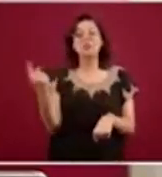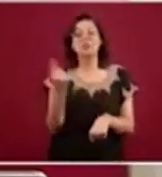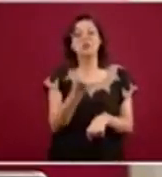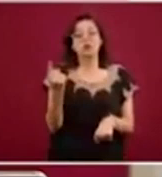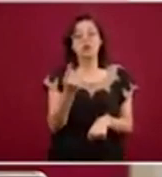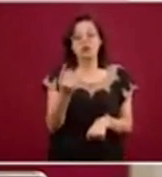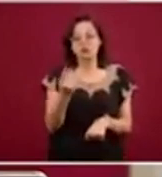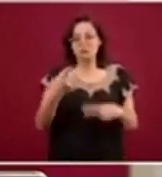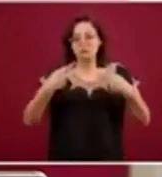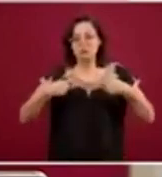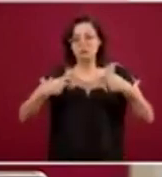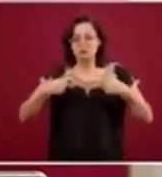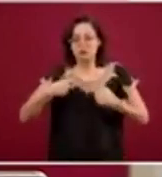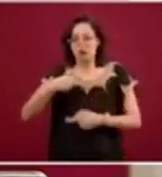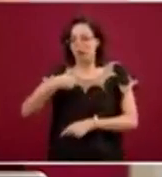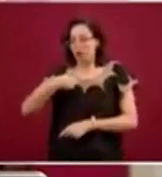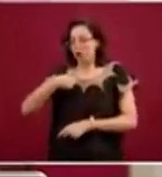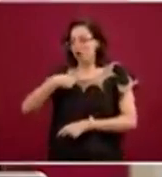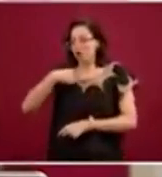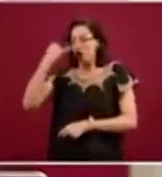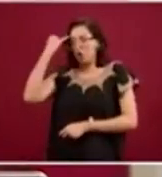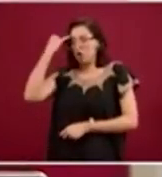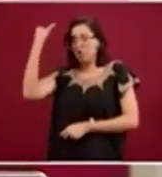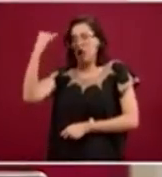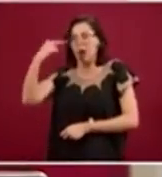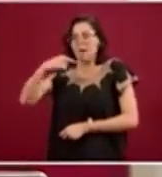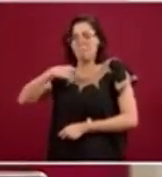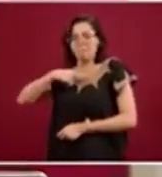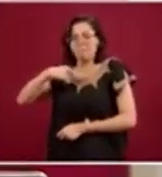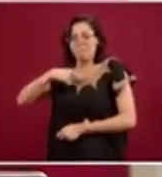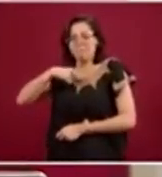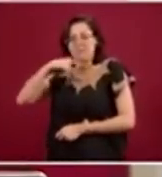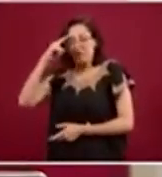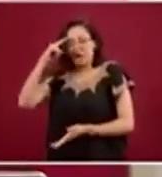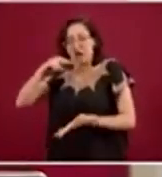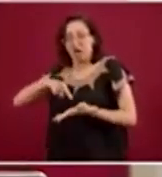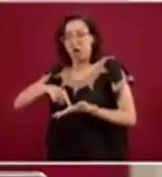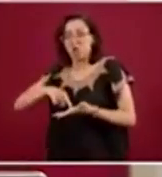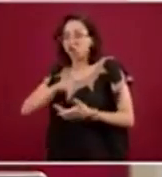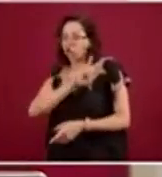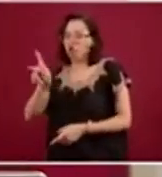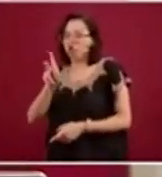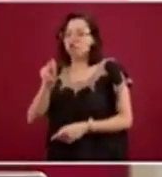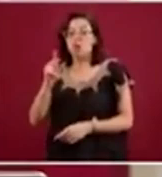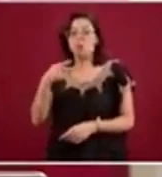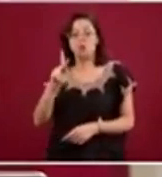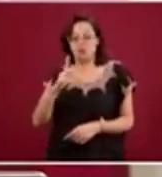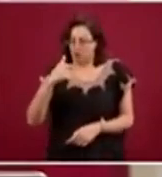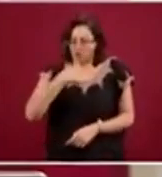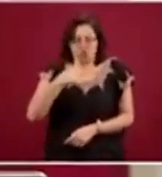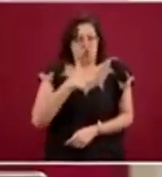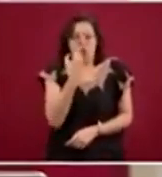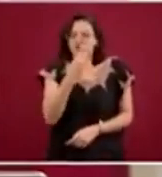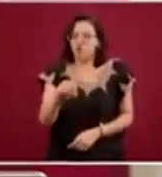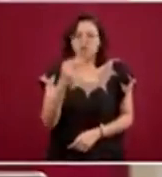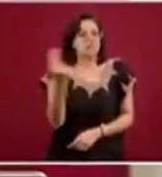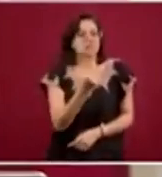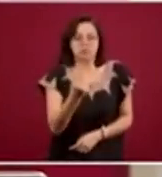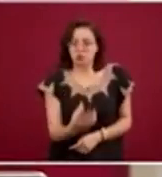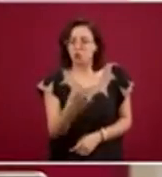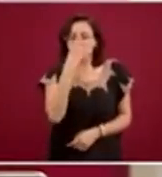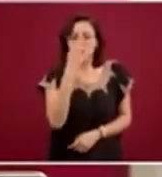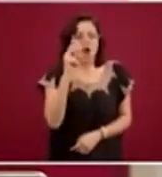expectativa de cada individuo, no de todos evidentemente, pero de un número grande, fue yo necesito una mascarilla